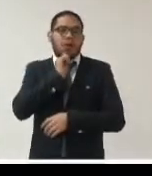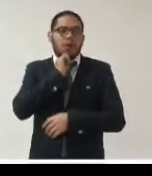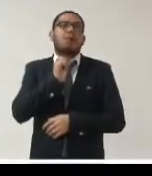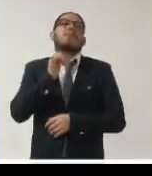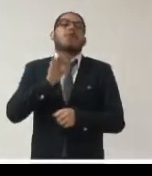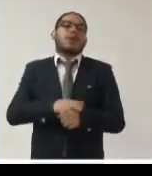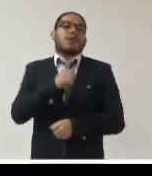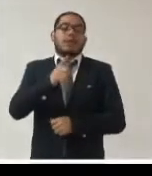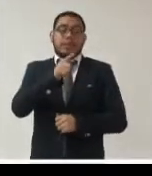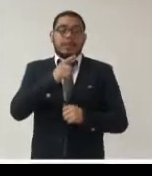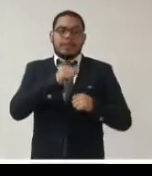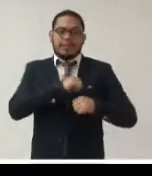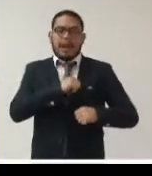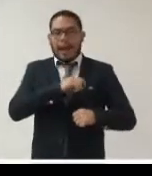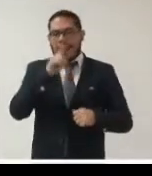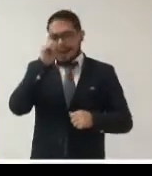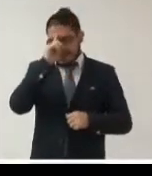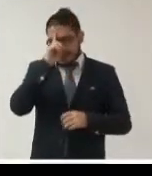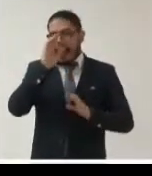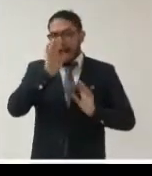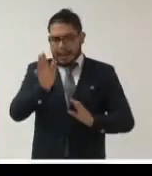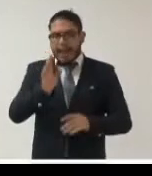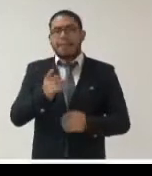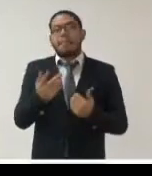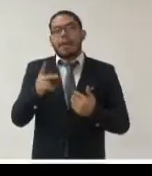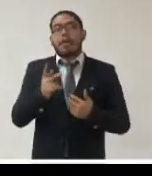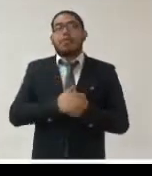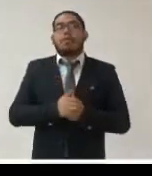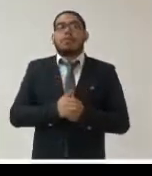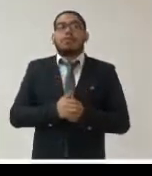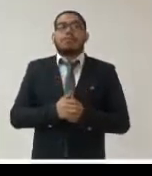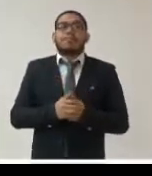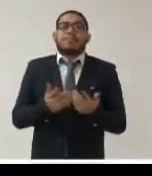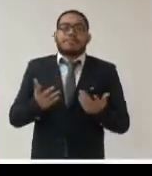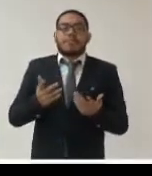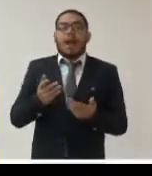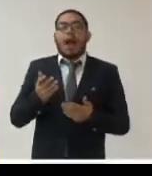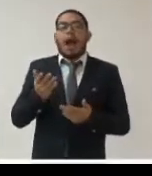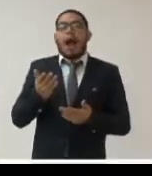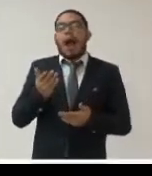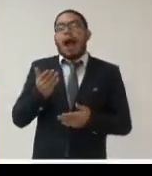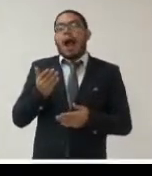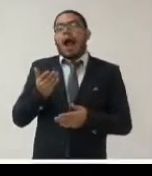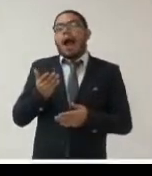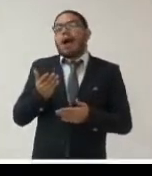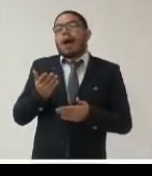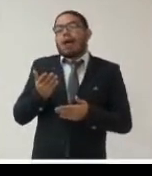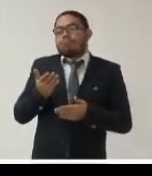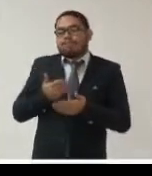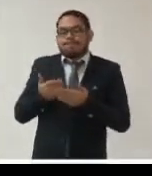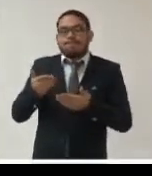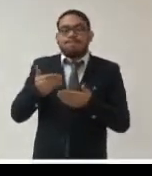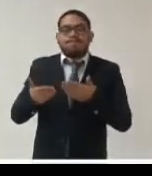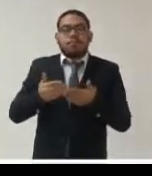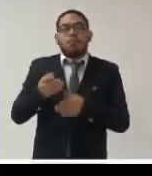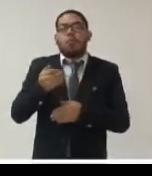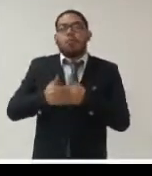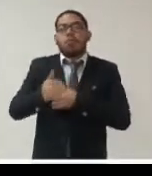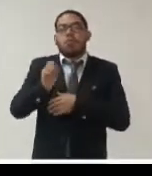emitido la autoridad y es un trabajo todavía pendiente junto con el archivo general de la nación